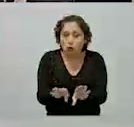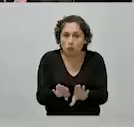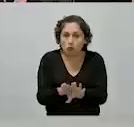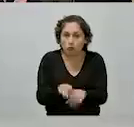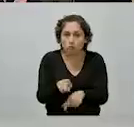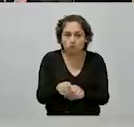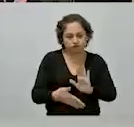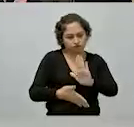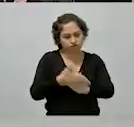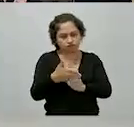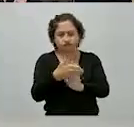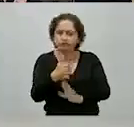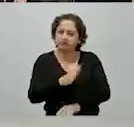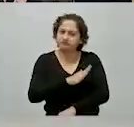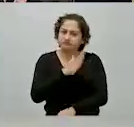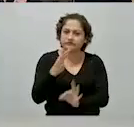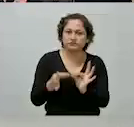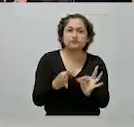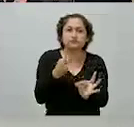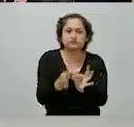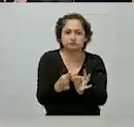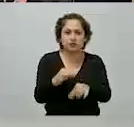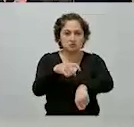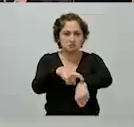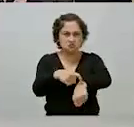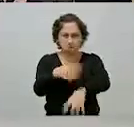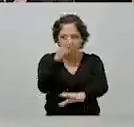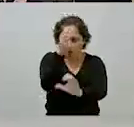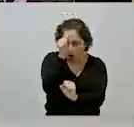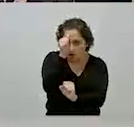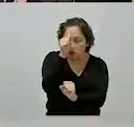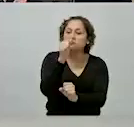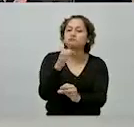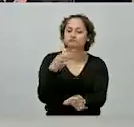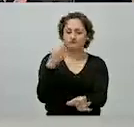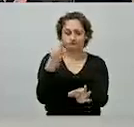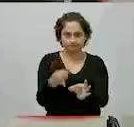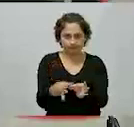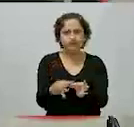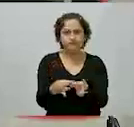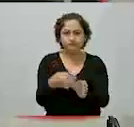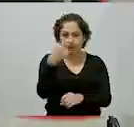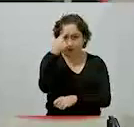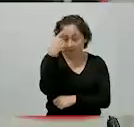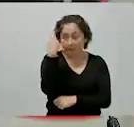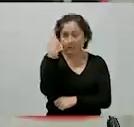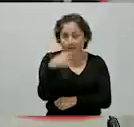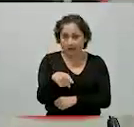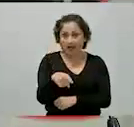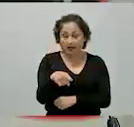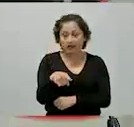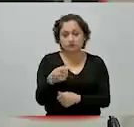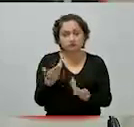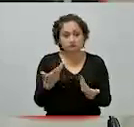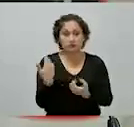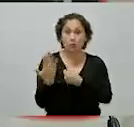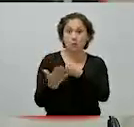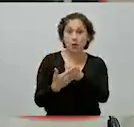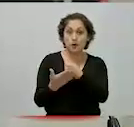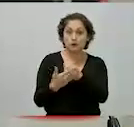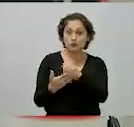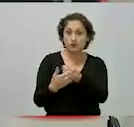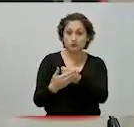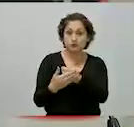tiempo, y que de esta forma podamos inaugurar